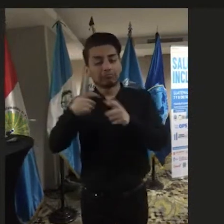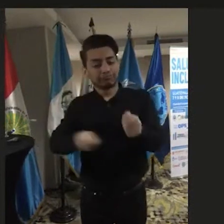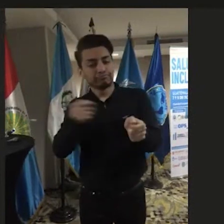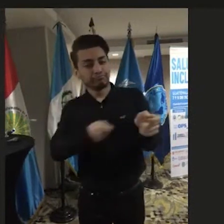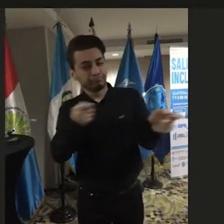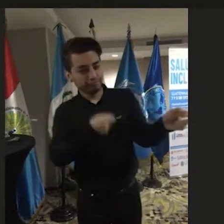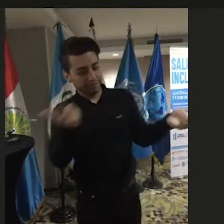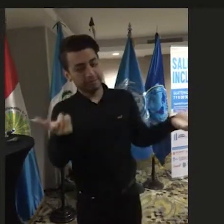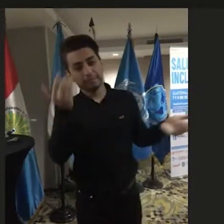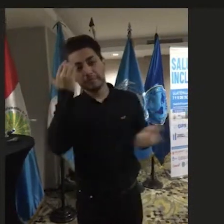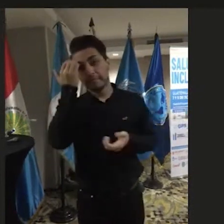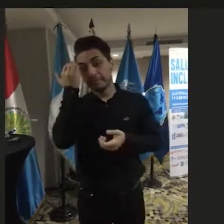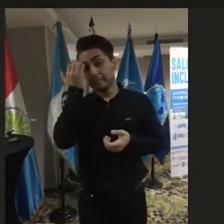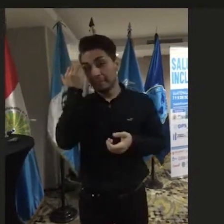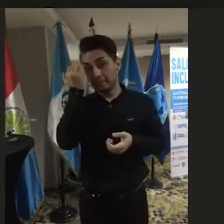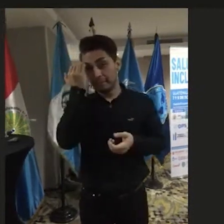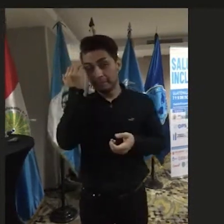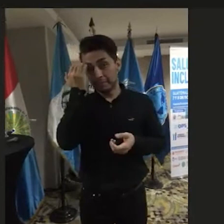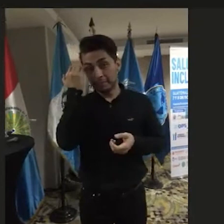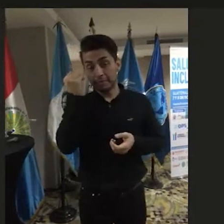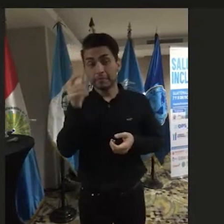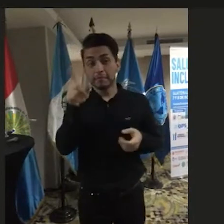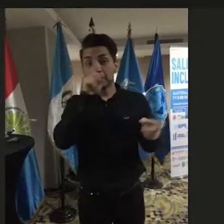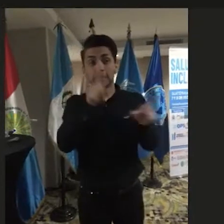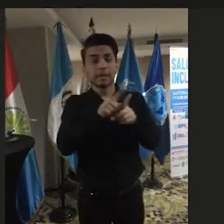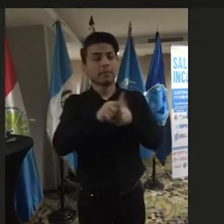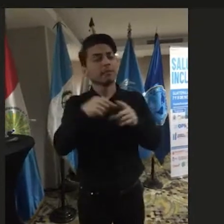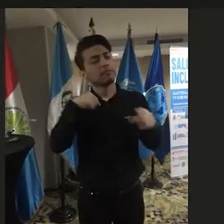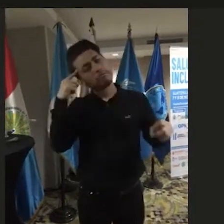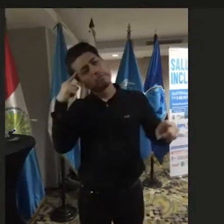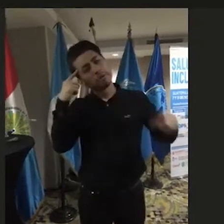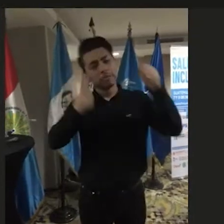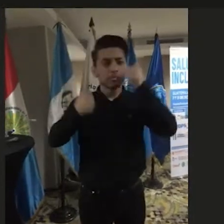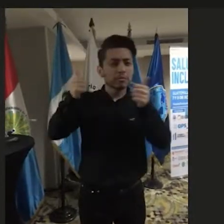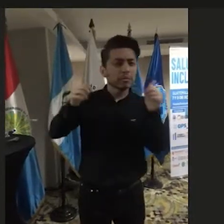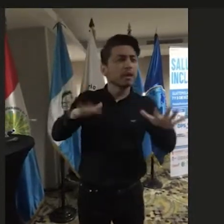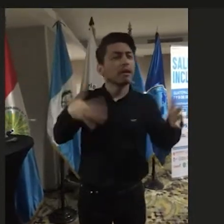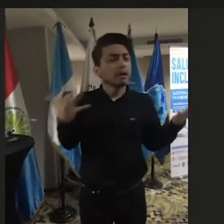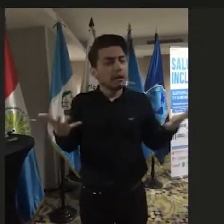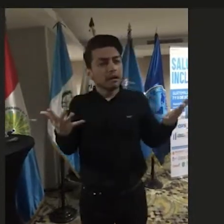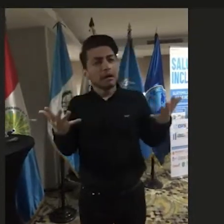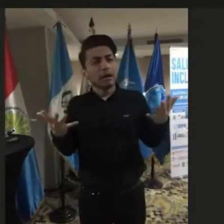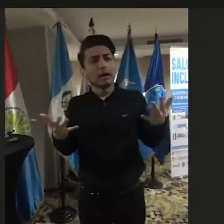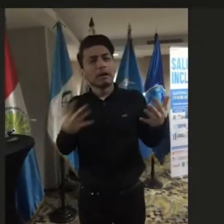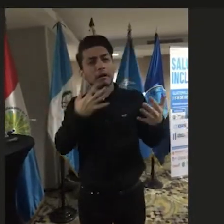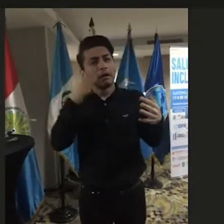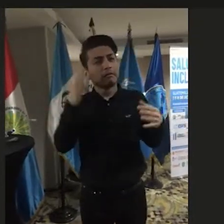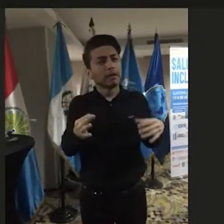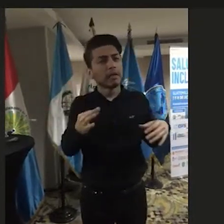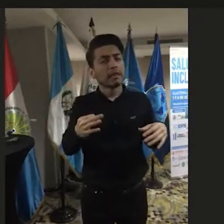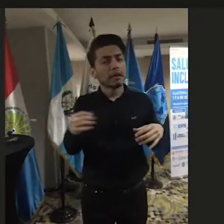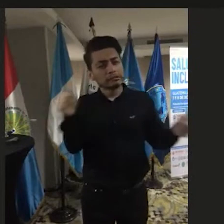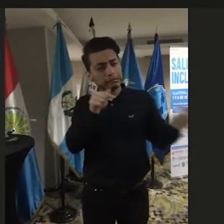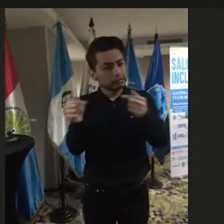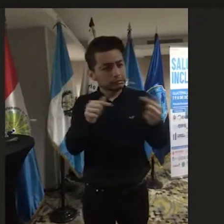Se llevan también que se pregunta uno en qué momento fue realmente que se